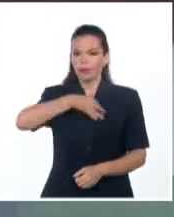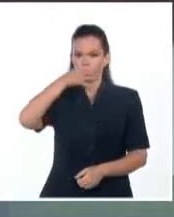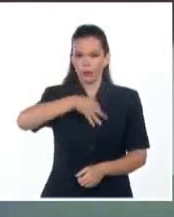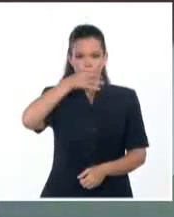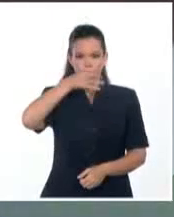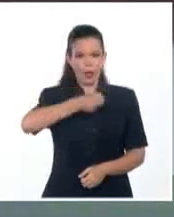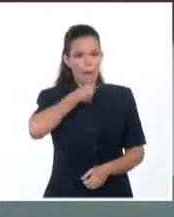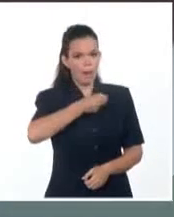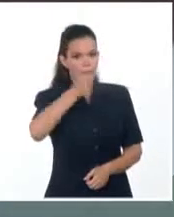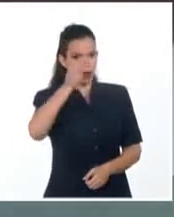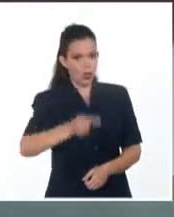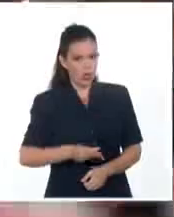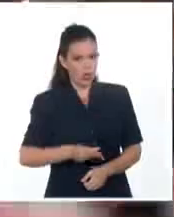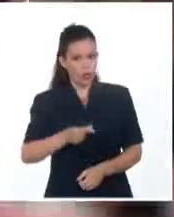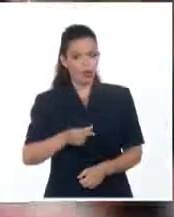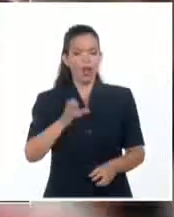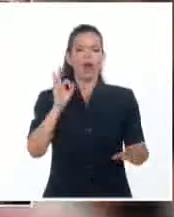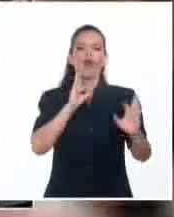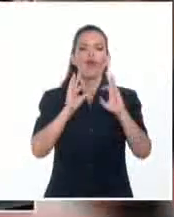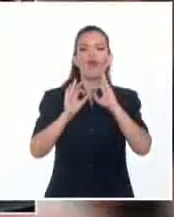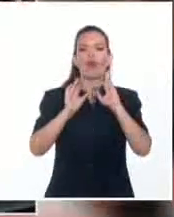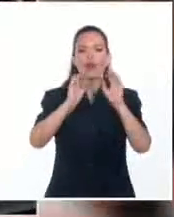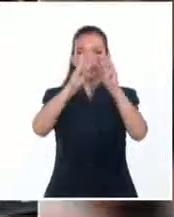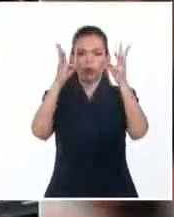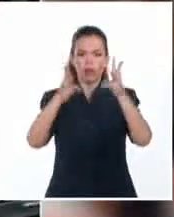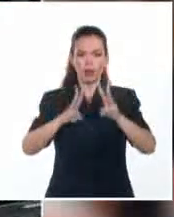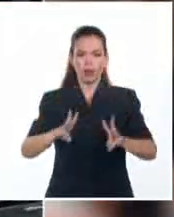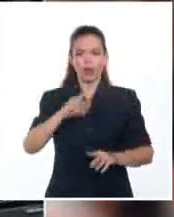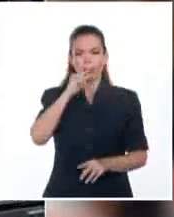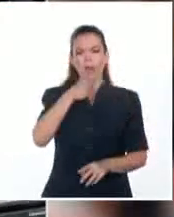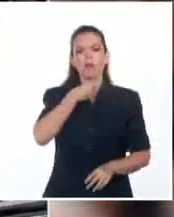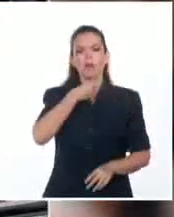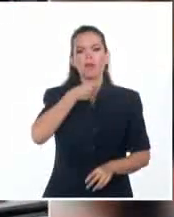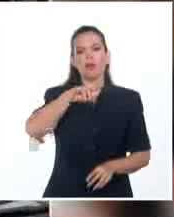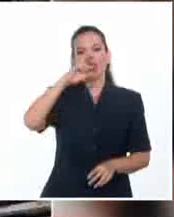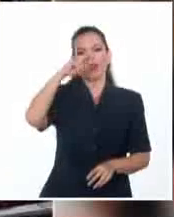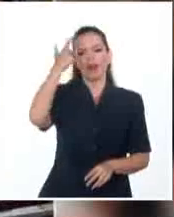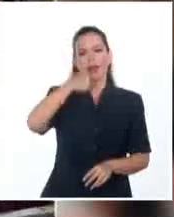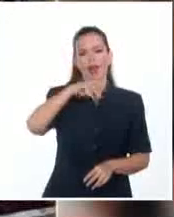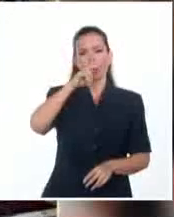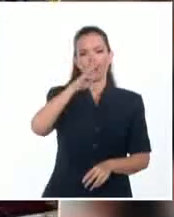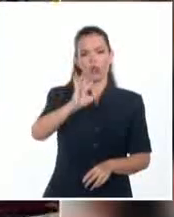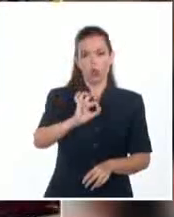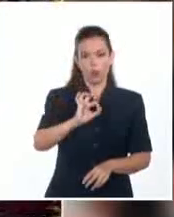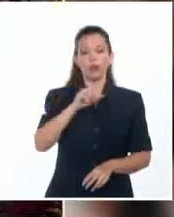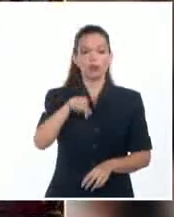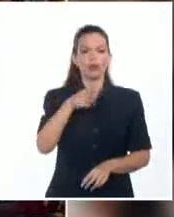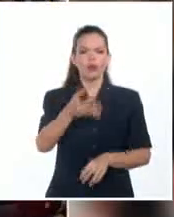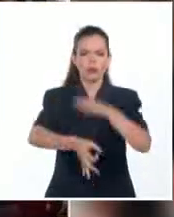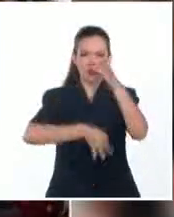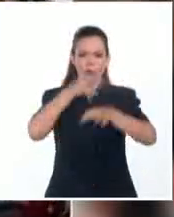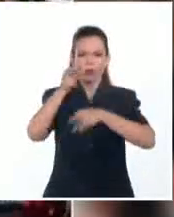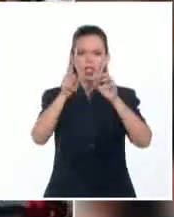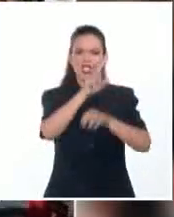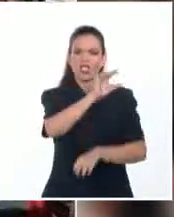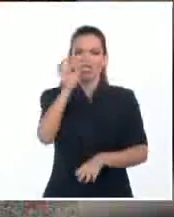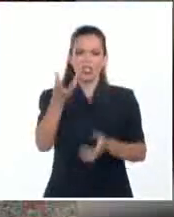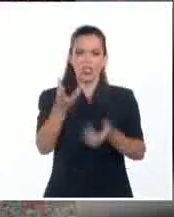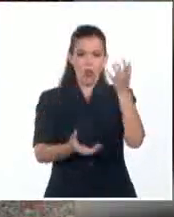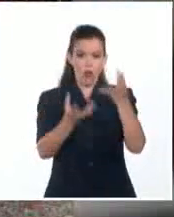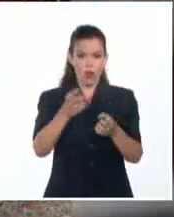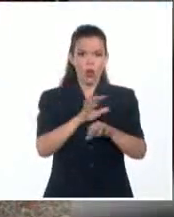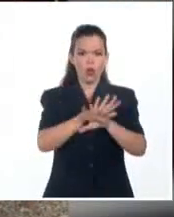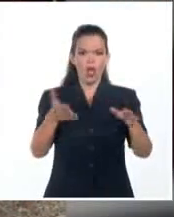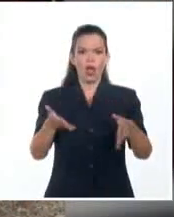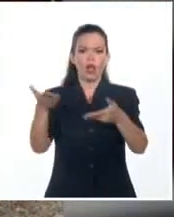Espinosa en su cuenta de Facebook. De forma simultánea, la refinería Cienfuegos S.A. recibe parte de los volúmenes requeridos para obtener